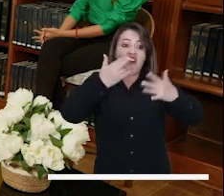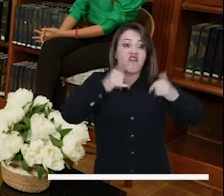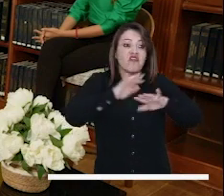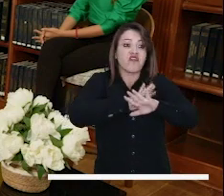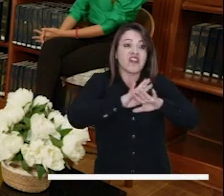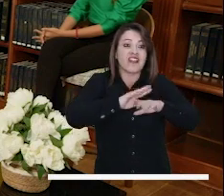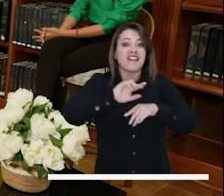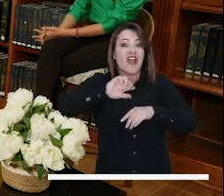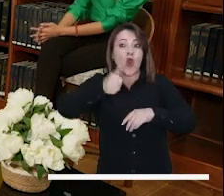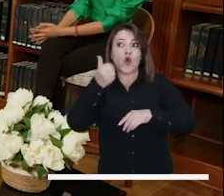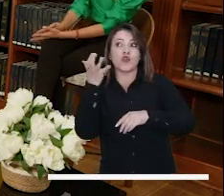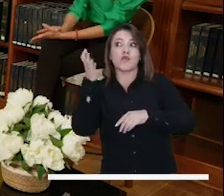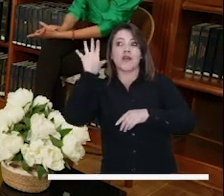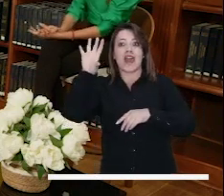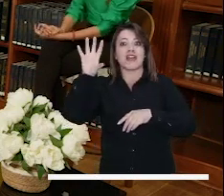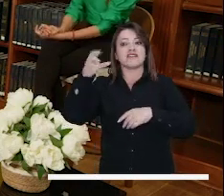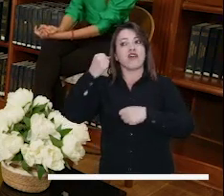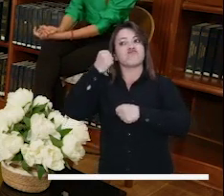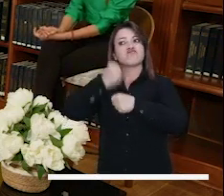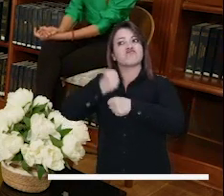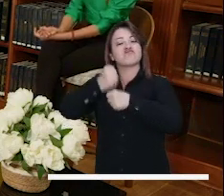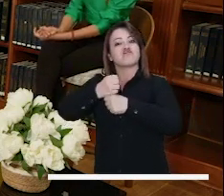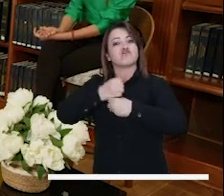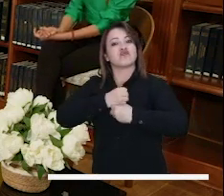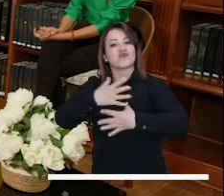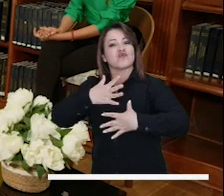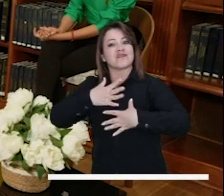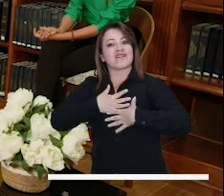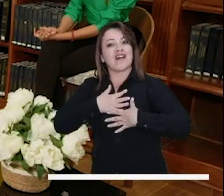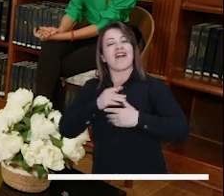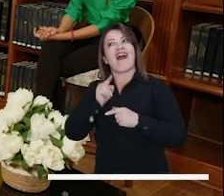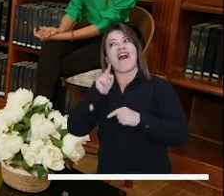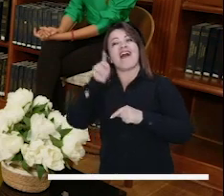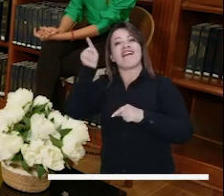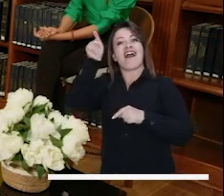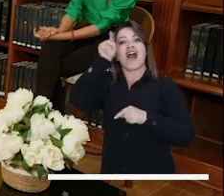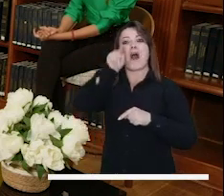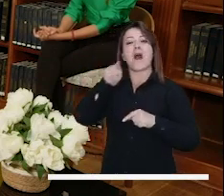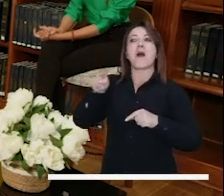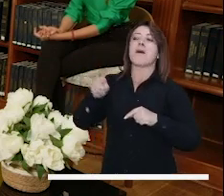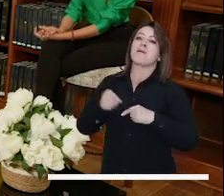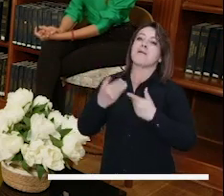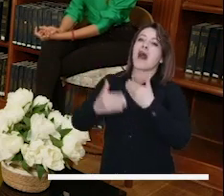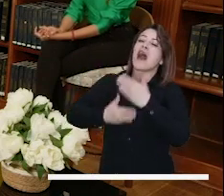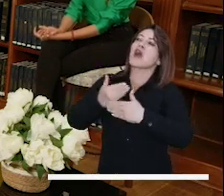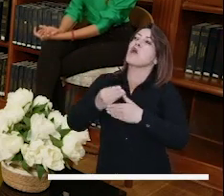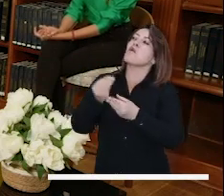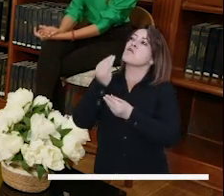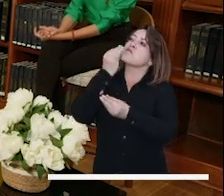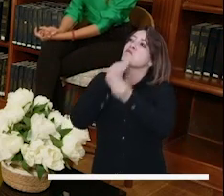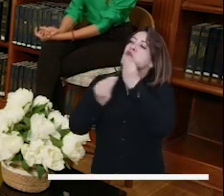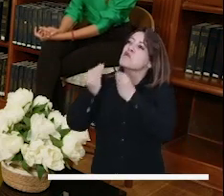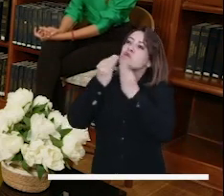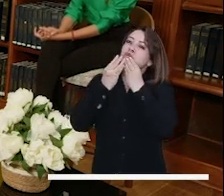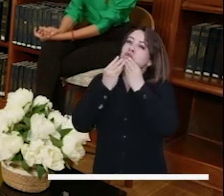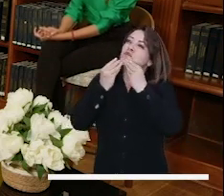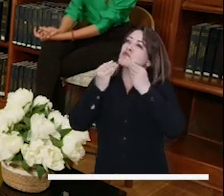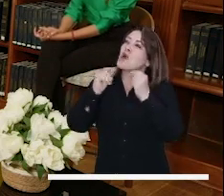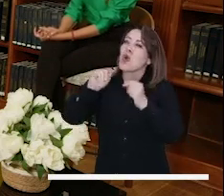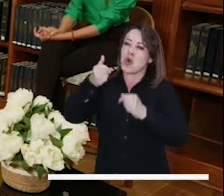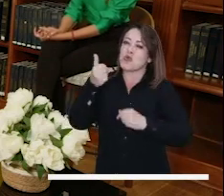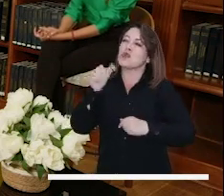nos ha pasado, como decía aquí el concejal Argote, uno quiere ir y saborear los alimentos